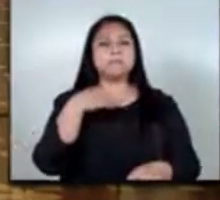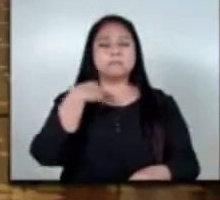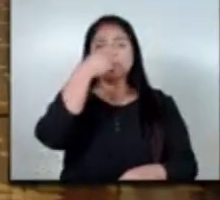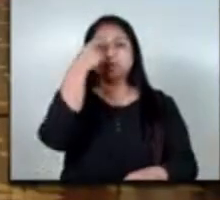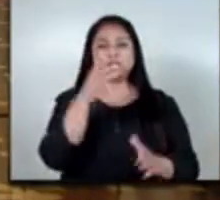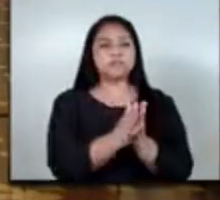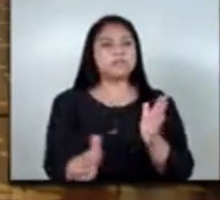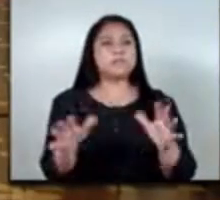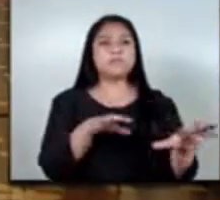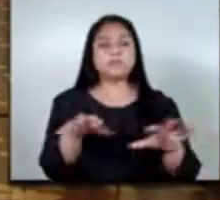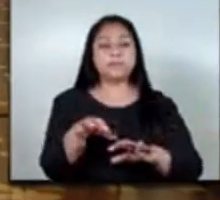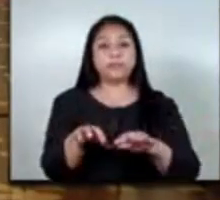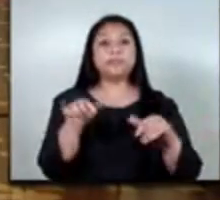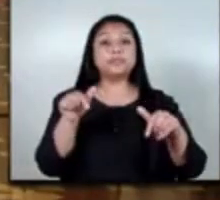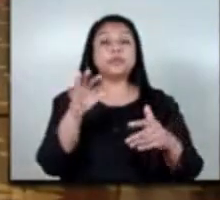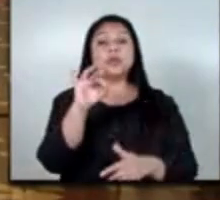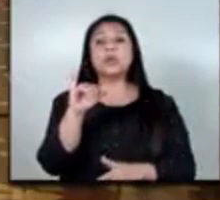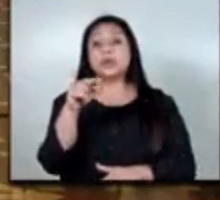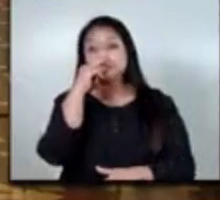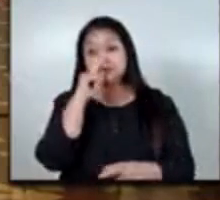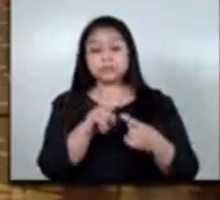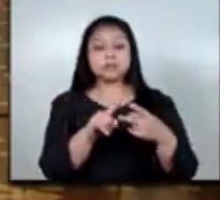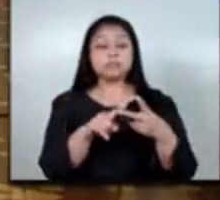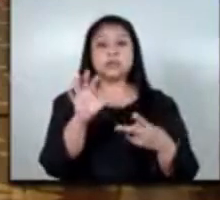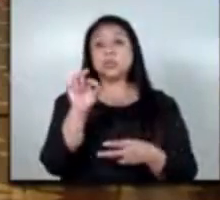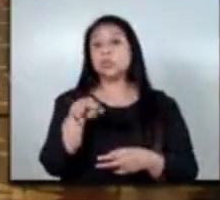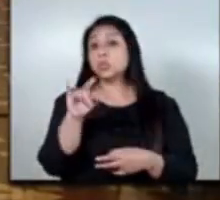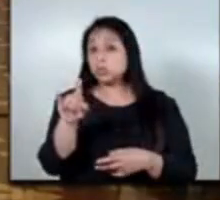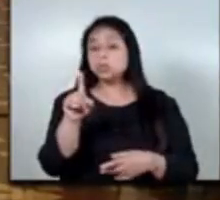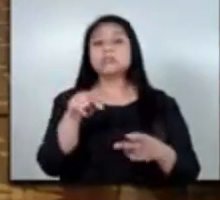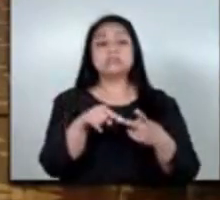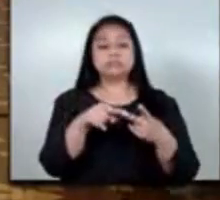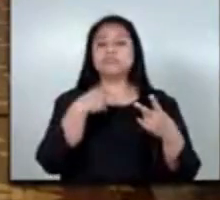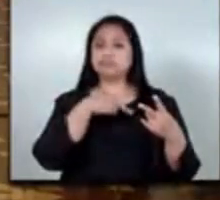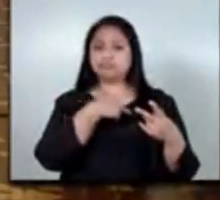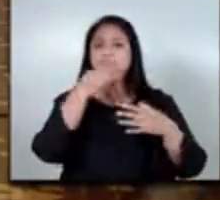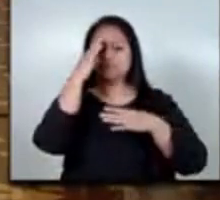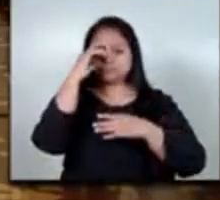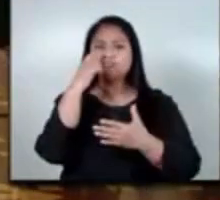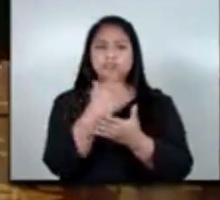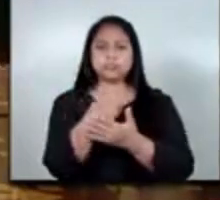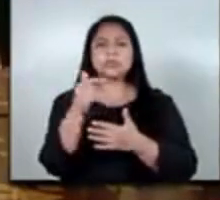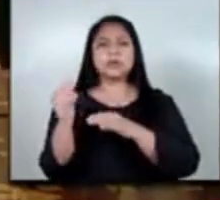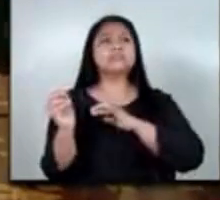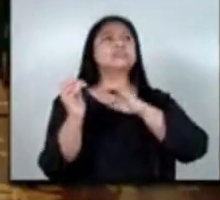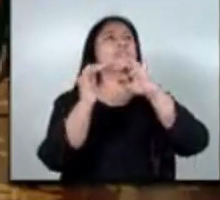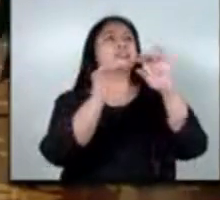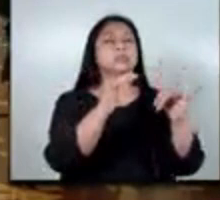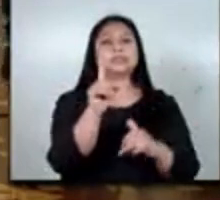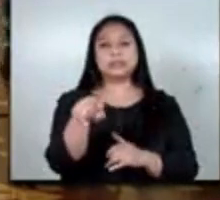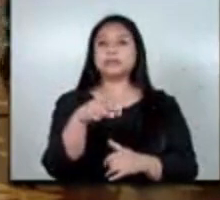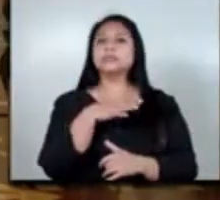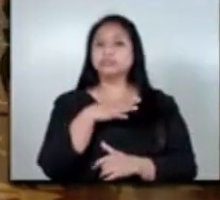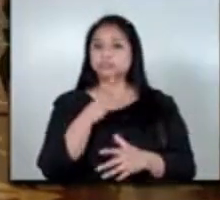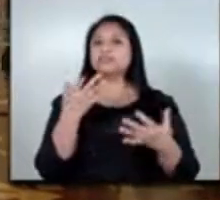acción en la OIT y en las naciones unidas creemos firmemente que la migración debería ser una